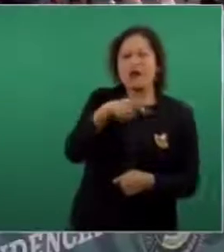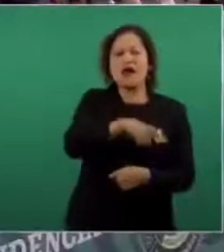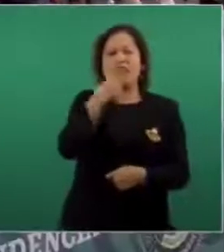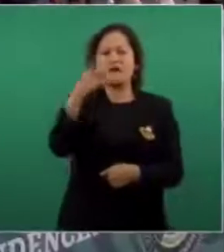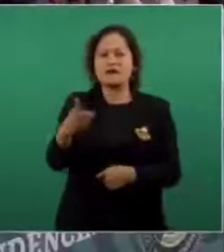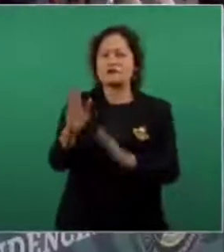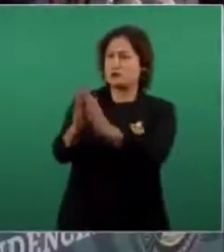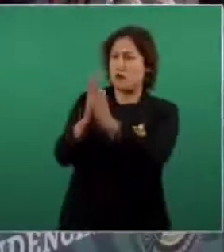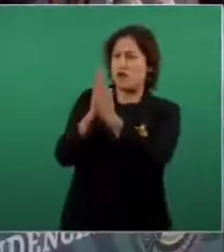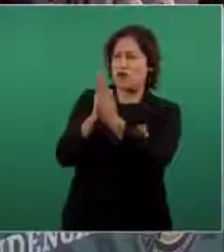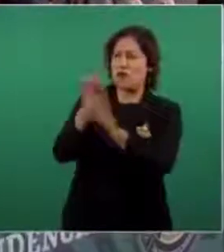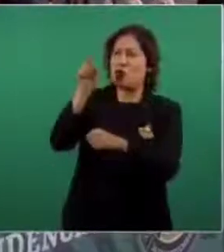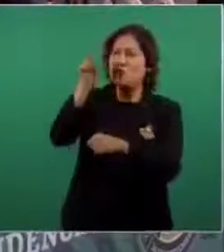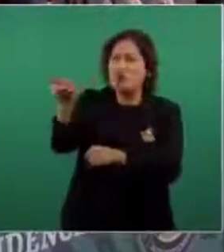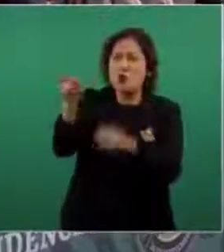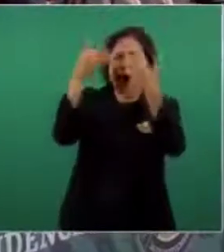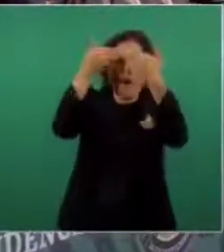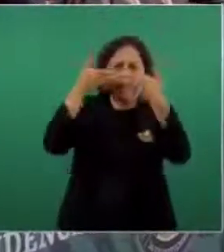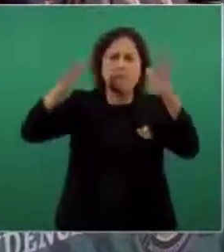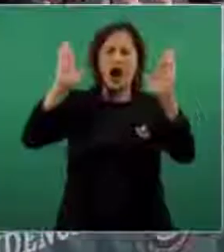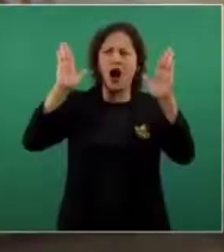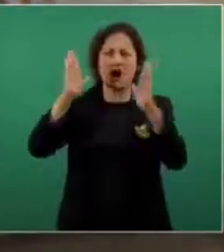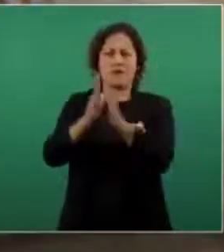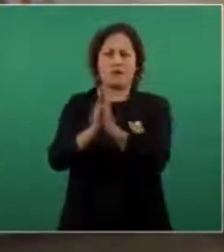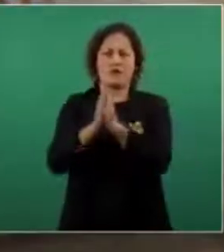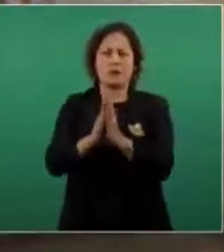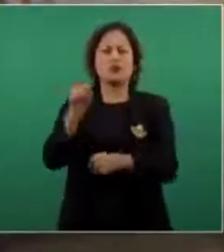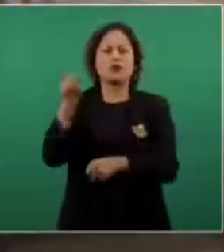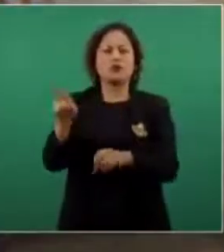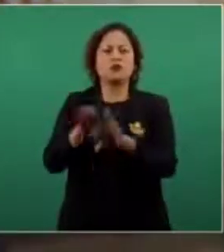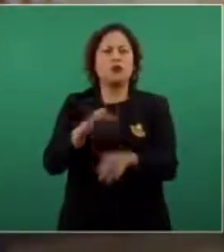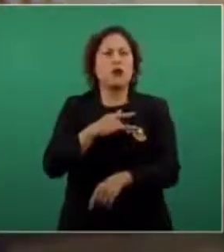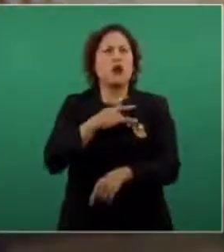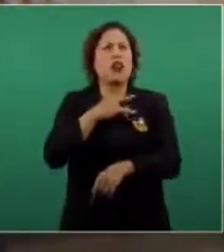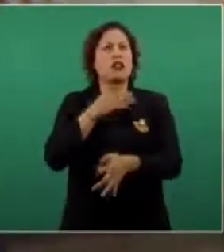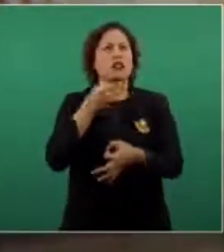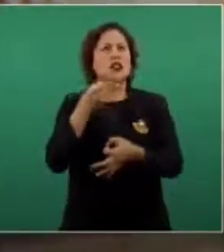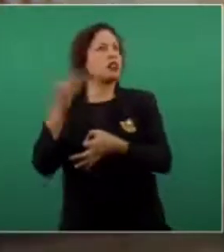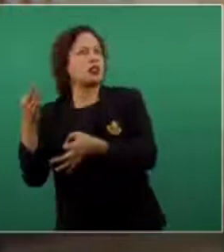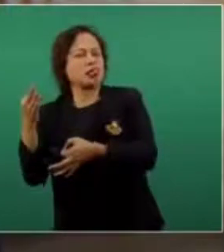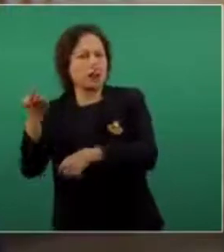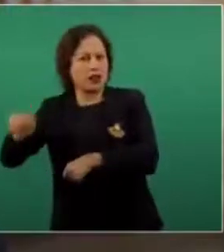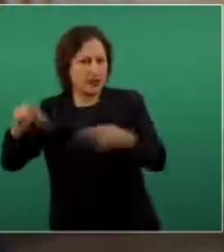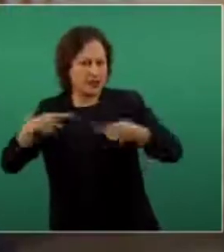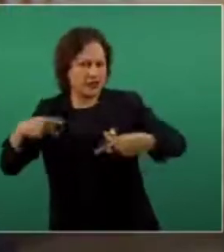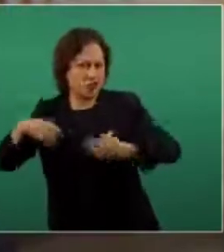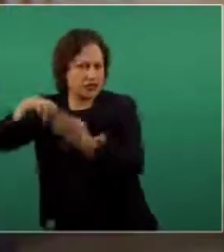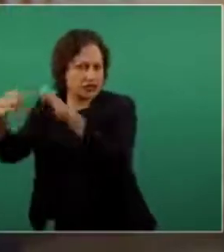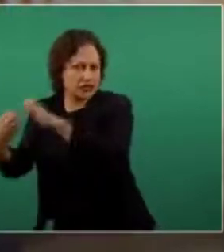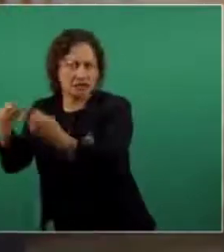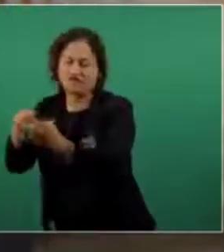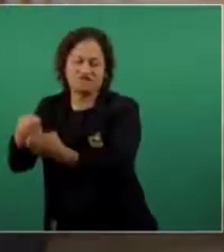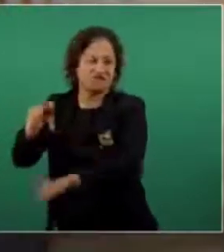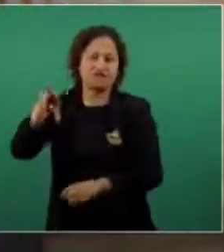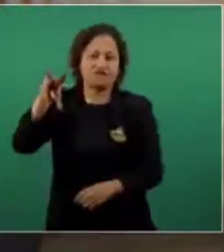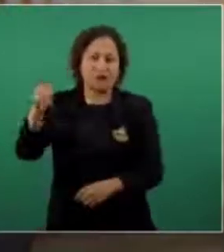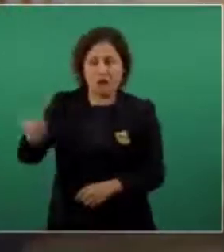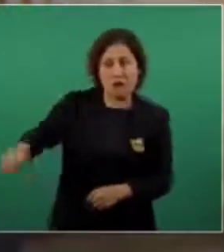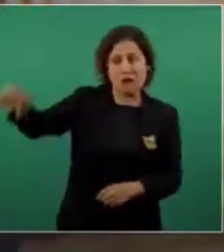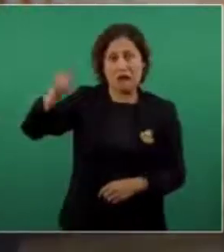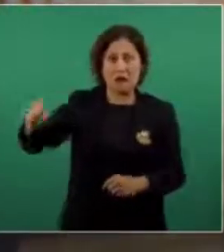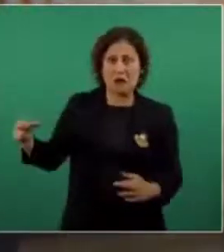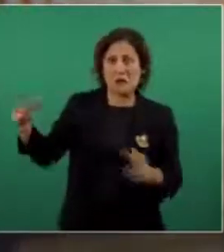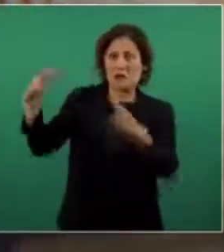los ojos americanos, no os dejéis seducir de nuestros enemigos, ellos no son